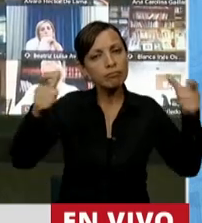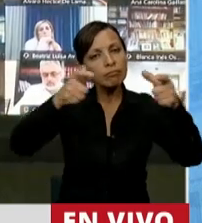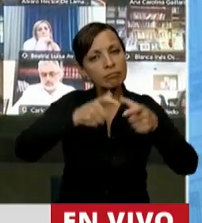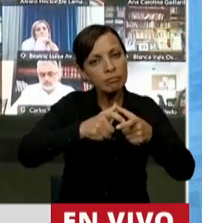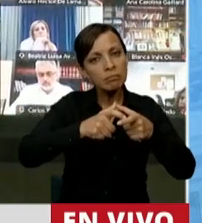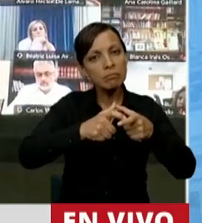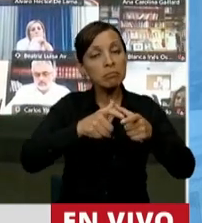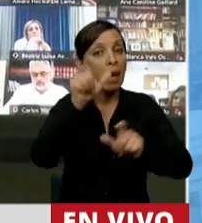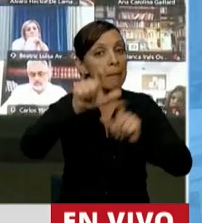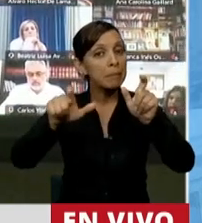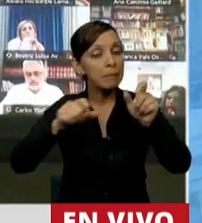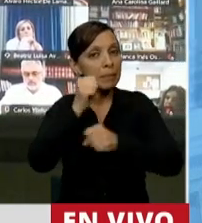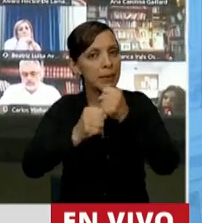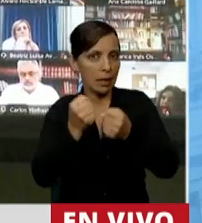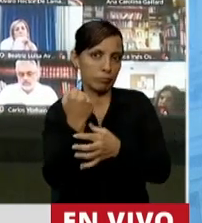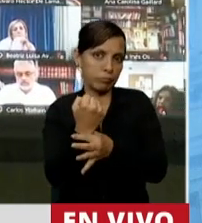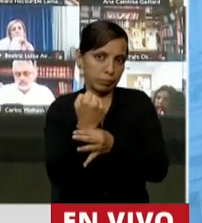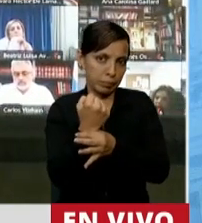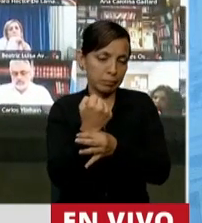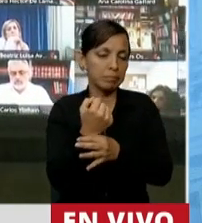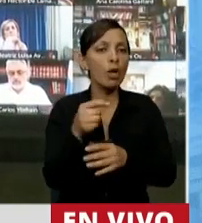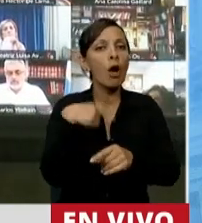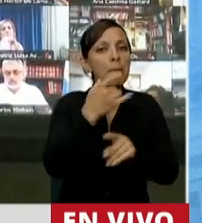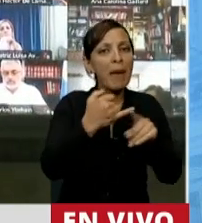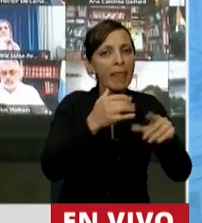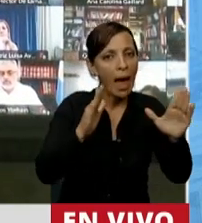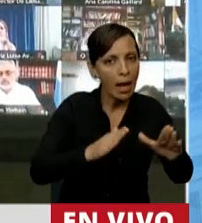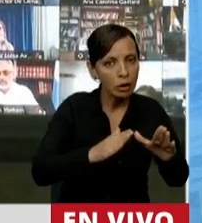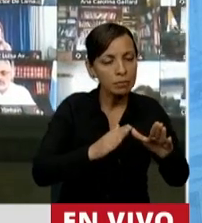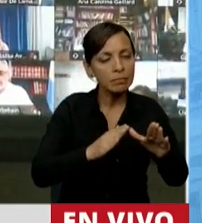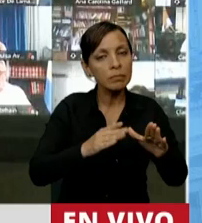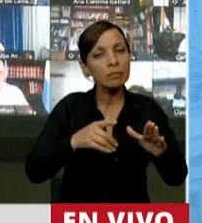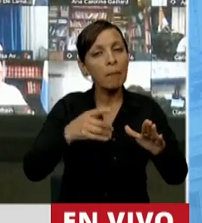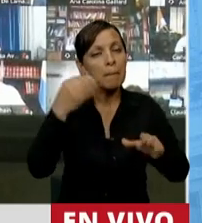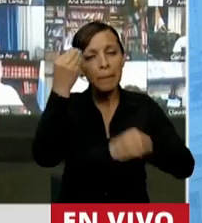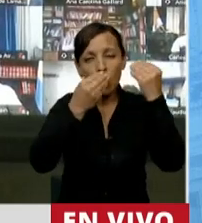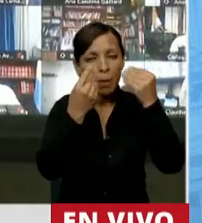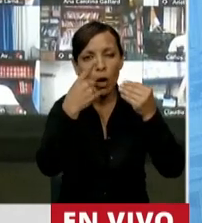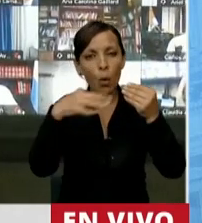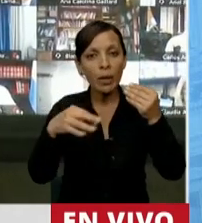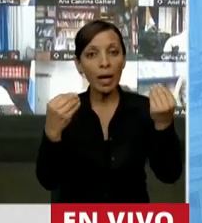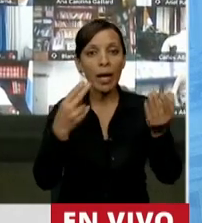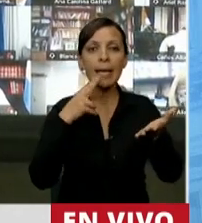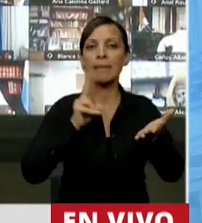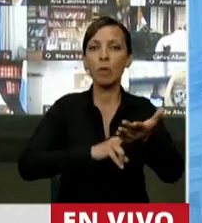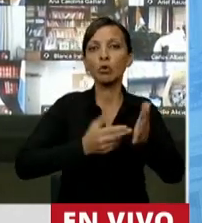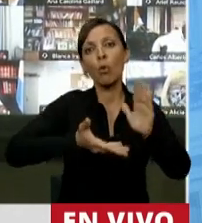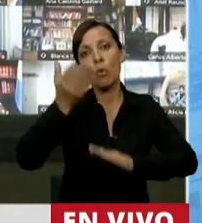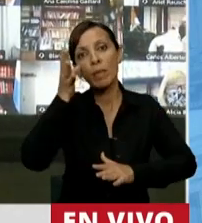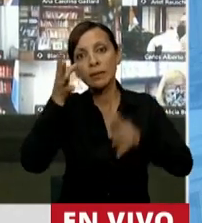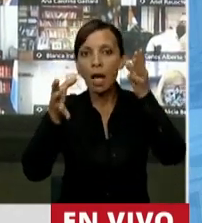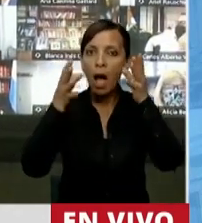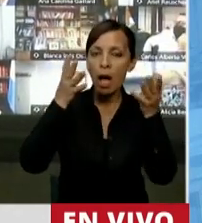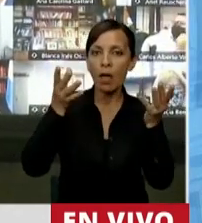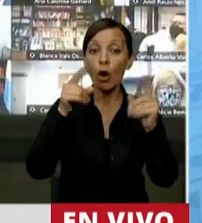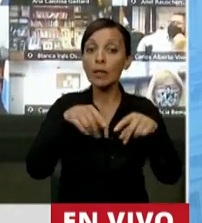empresarios muy grandes, empresarios medianos, en donde la única preocupación era que los impuestos eran muy altos. Ahora,